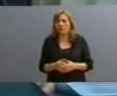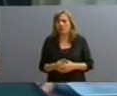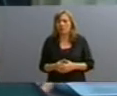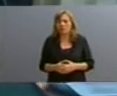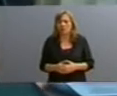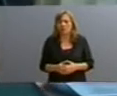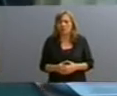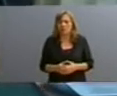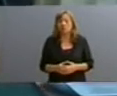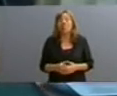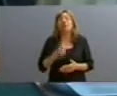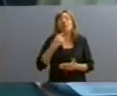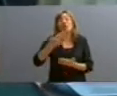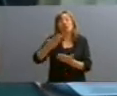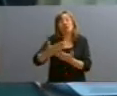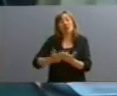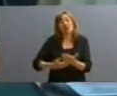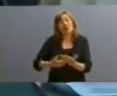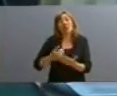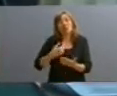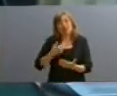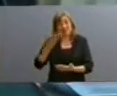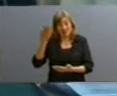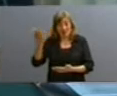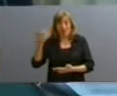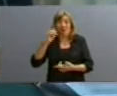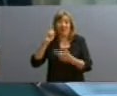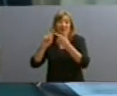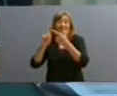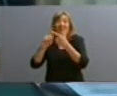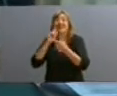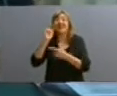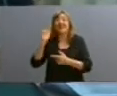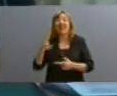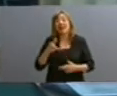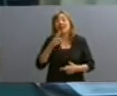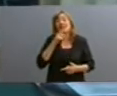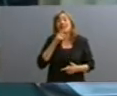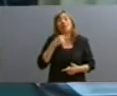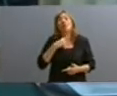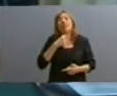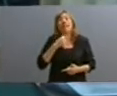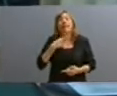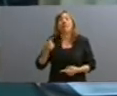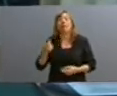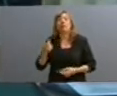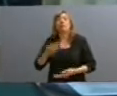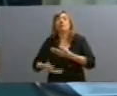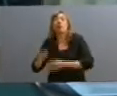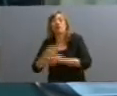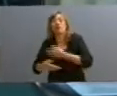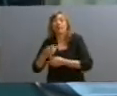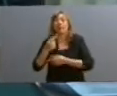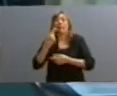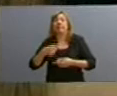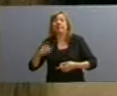el tratado también sé que hubo argumentos como que nosotros queríamos o negociar compra de cereales